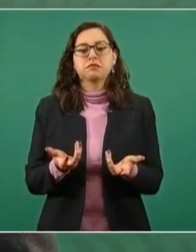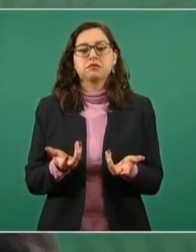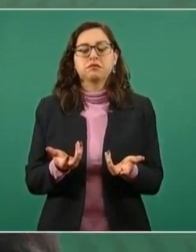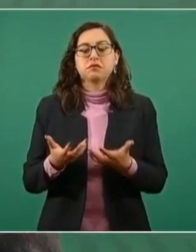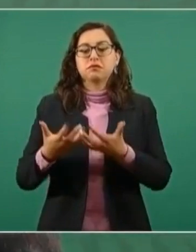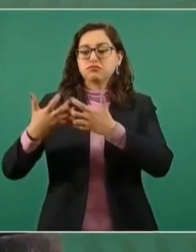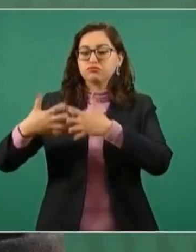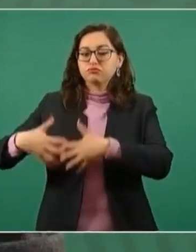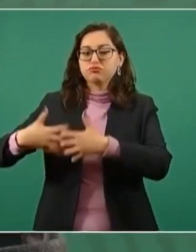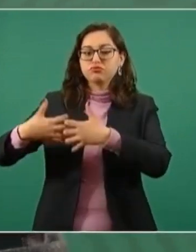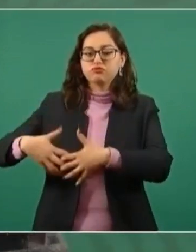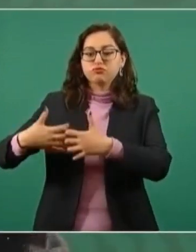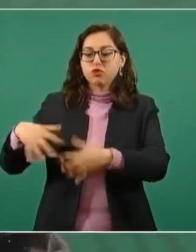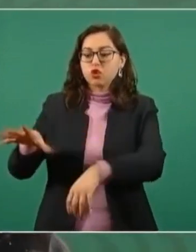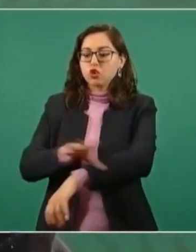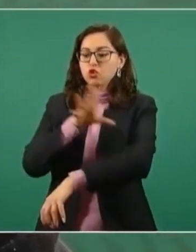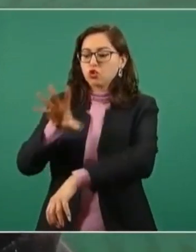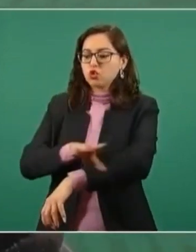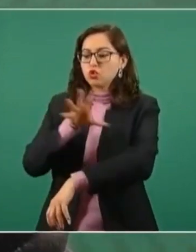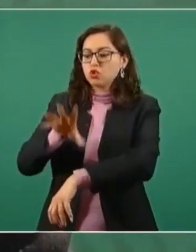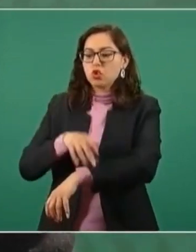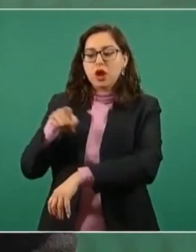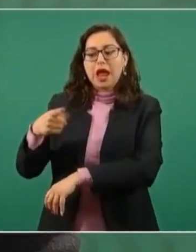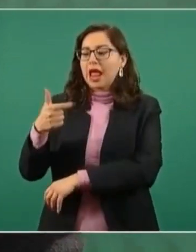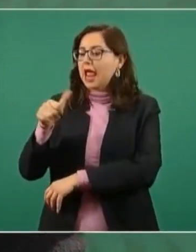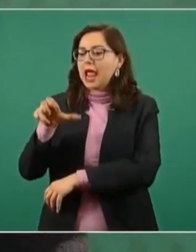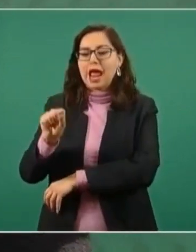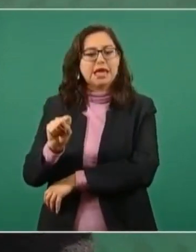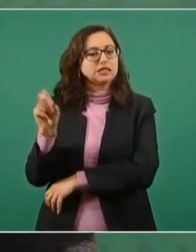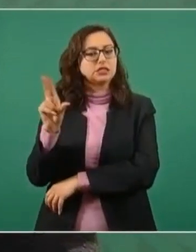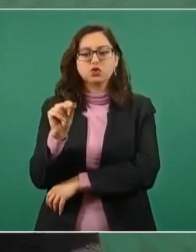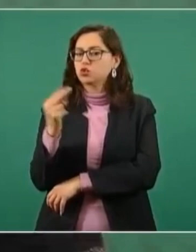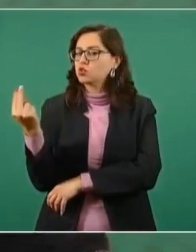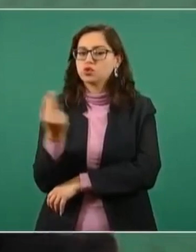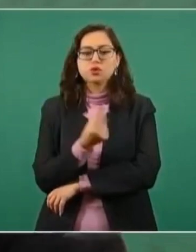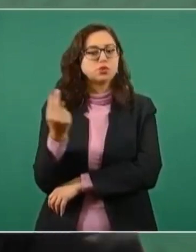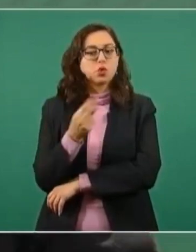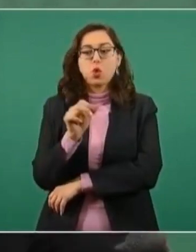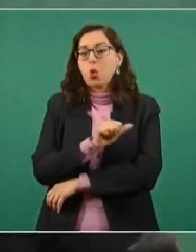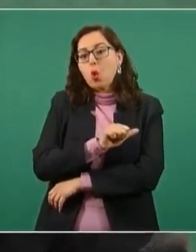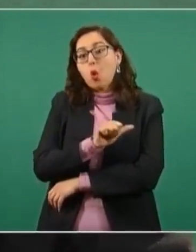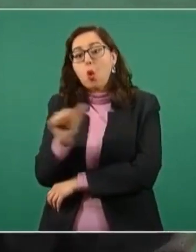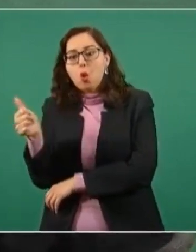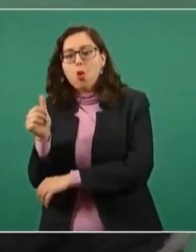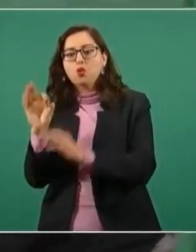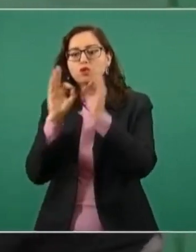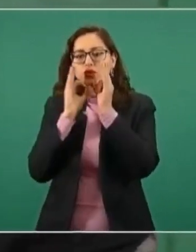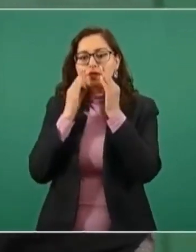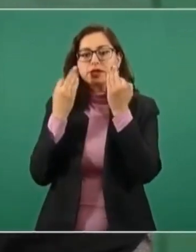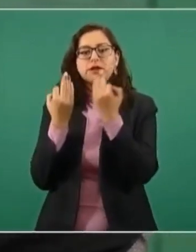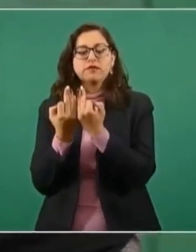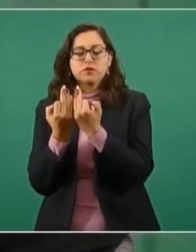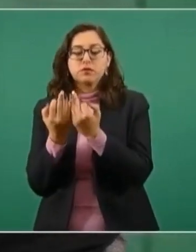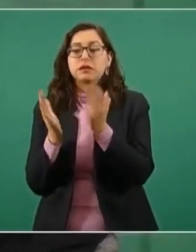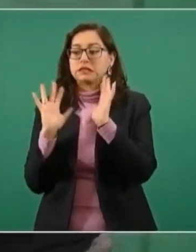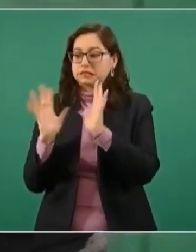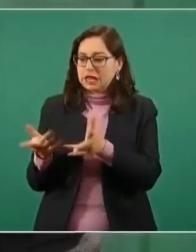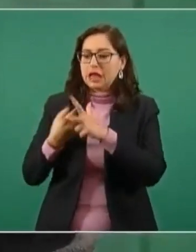no requieren gas, estamos echando a andar plantas